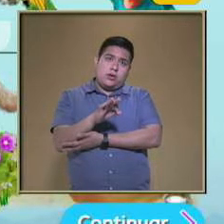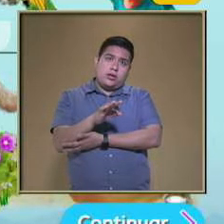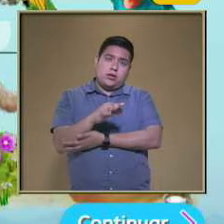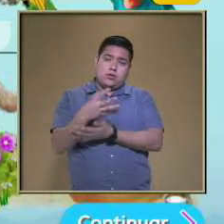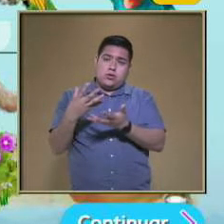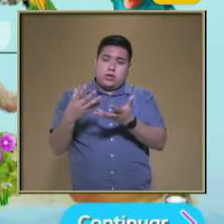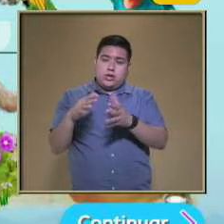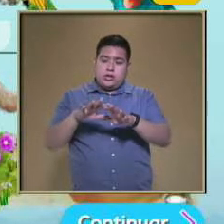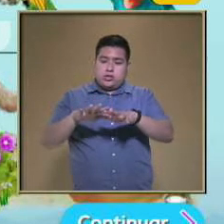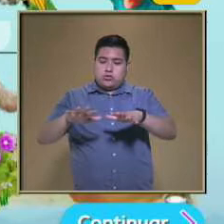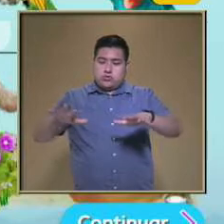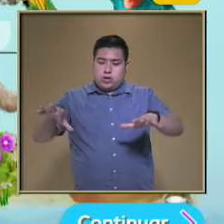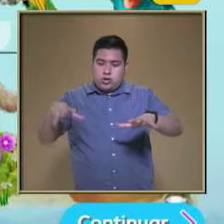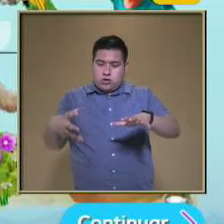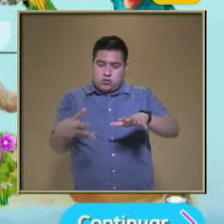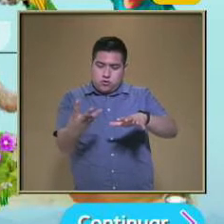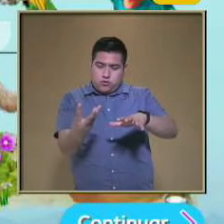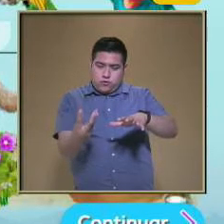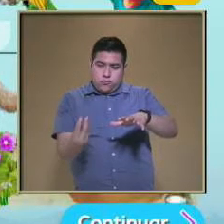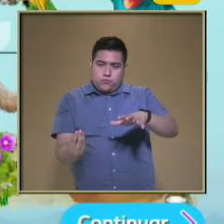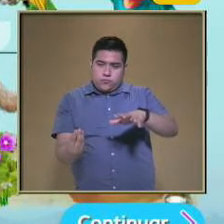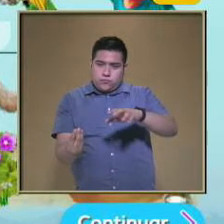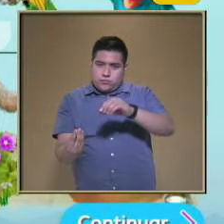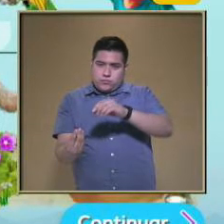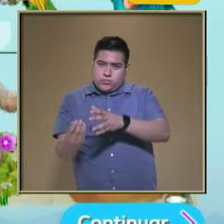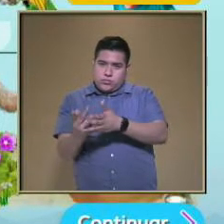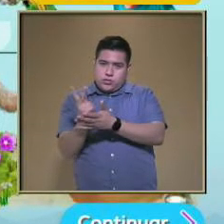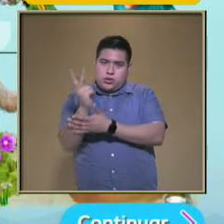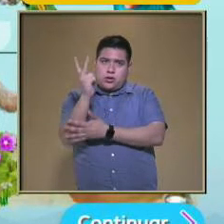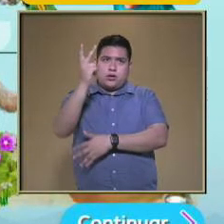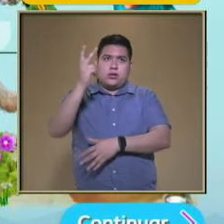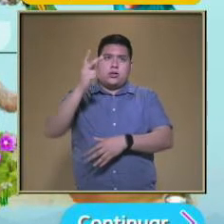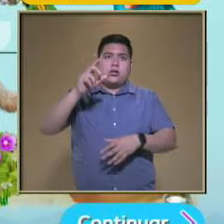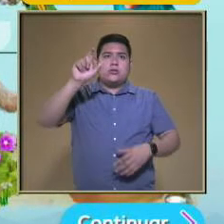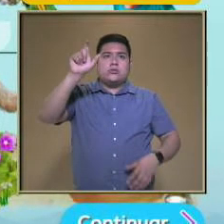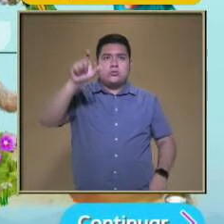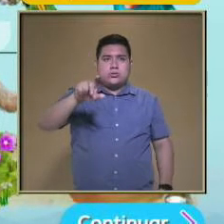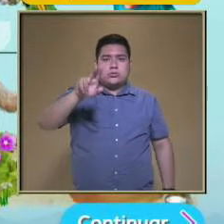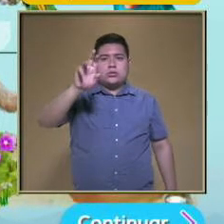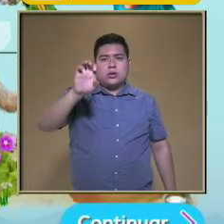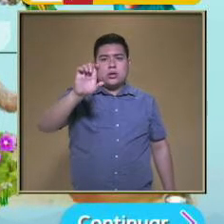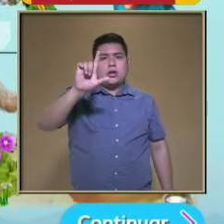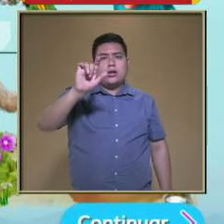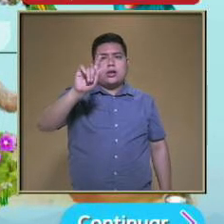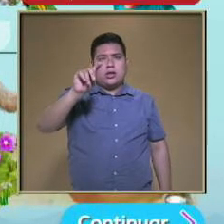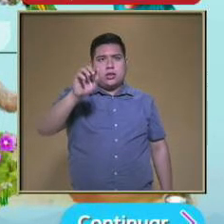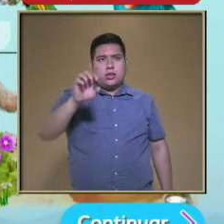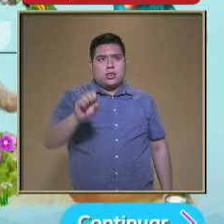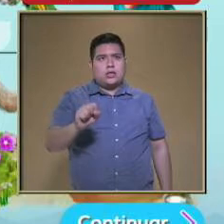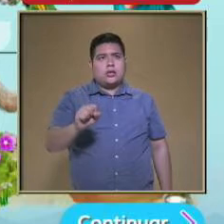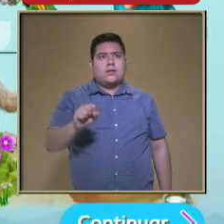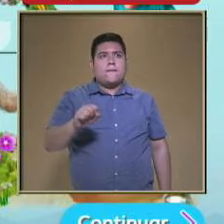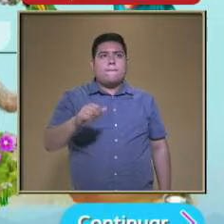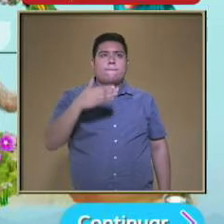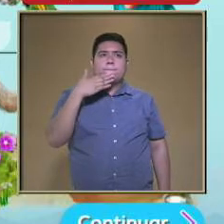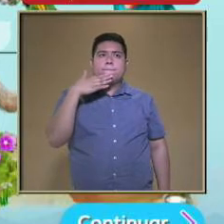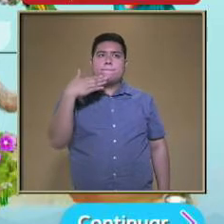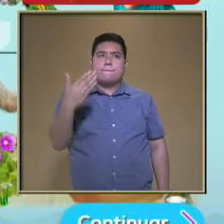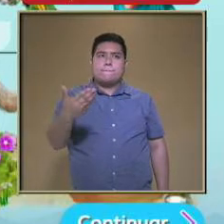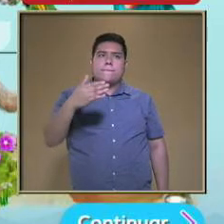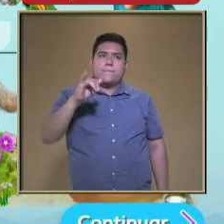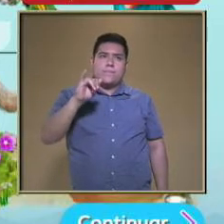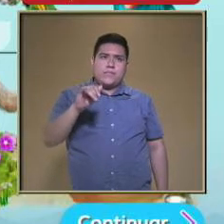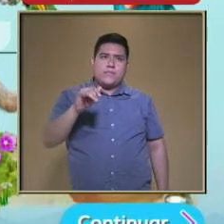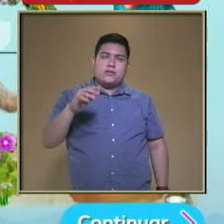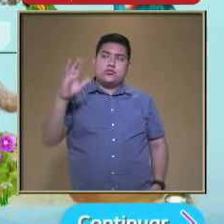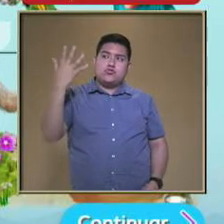Acá Nos falta mencionar A los quelites Los quelites ¿Sí? Son estos Que utilizan Los nutrientes Y la